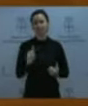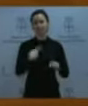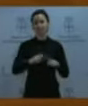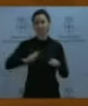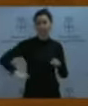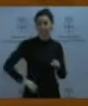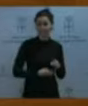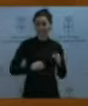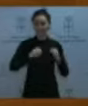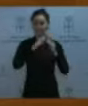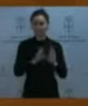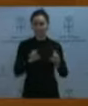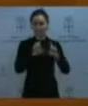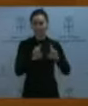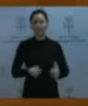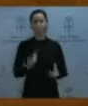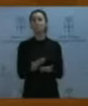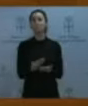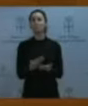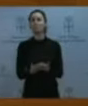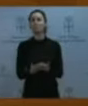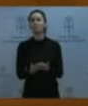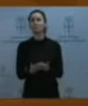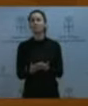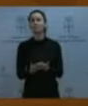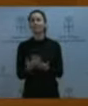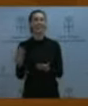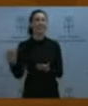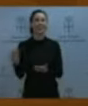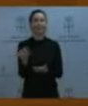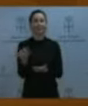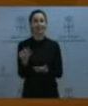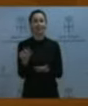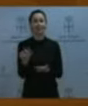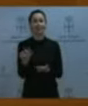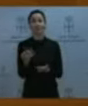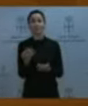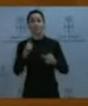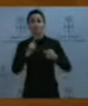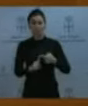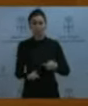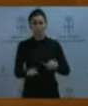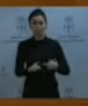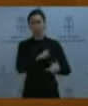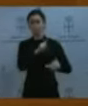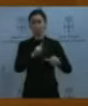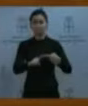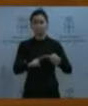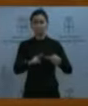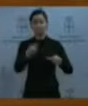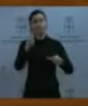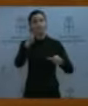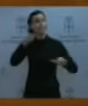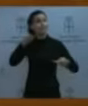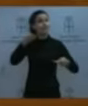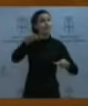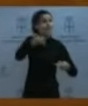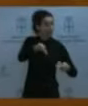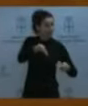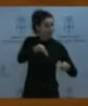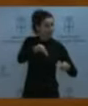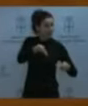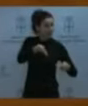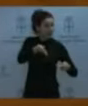inmuebles comprobados por la administración han de estar singularizado, motivado, fruto de un examen del inmueble, normalmente